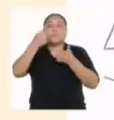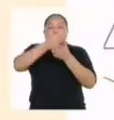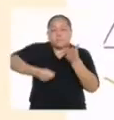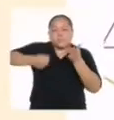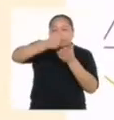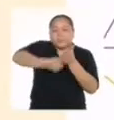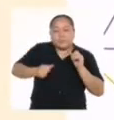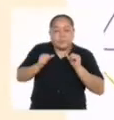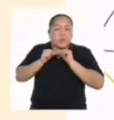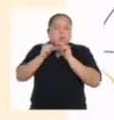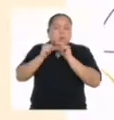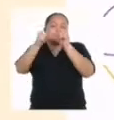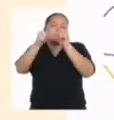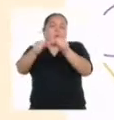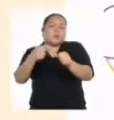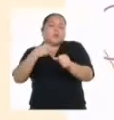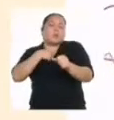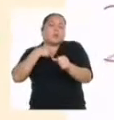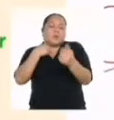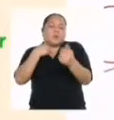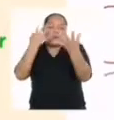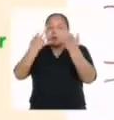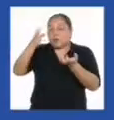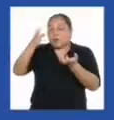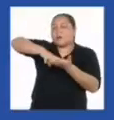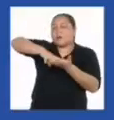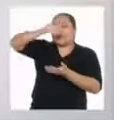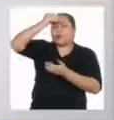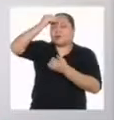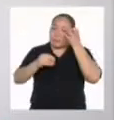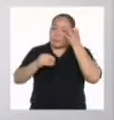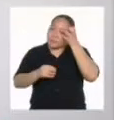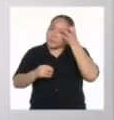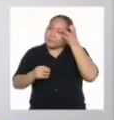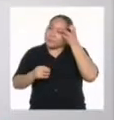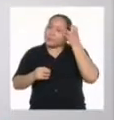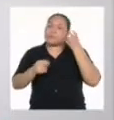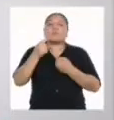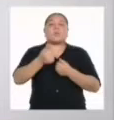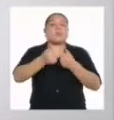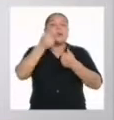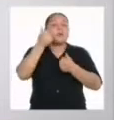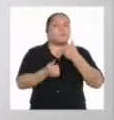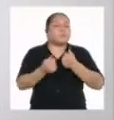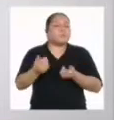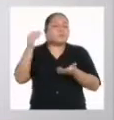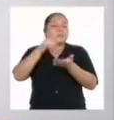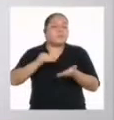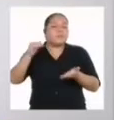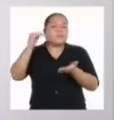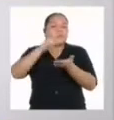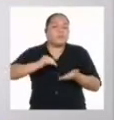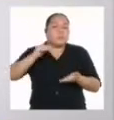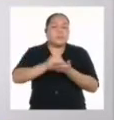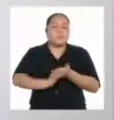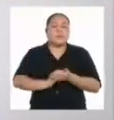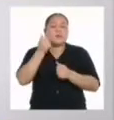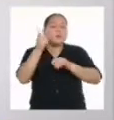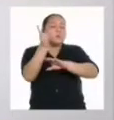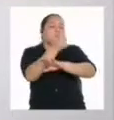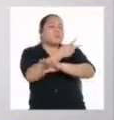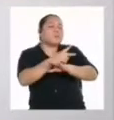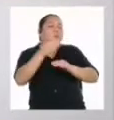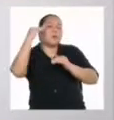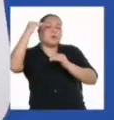debo mantener porque estoy dispuesto a aprender. ¿Qué sonidos se repiten? ¿En qué versos están